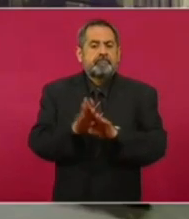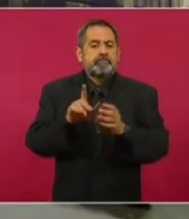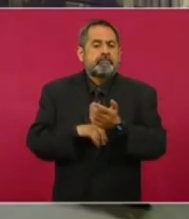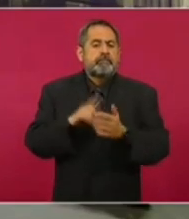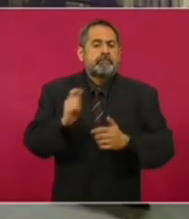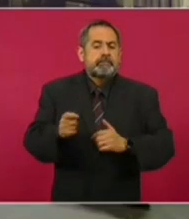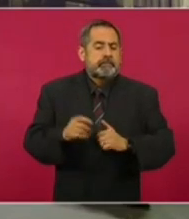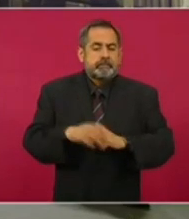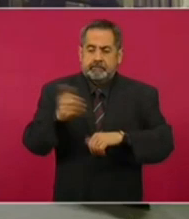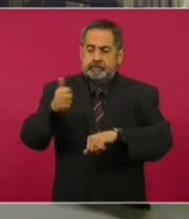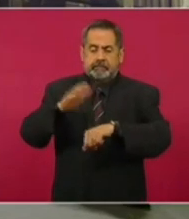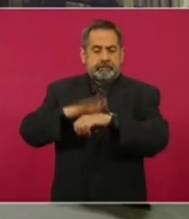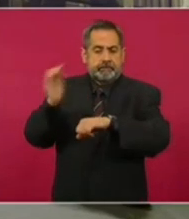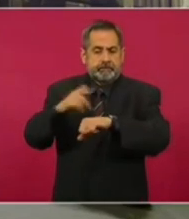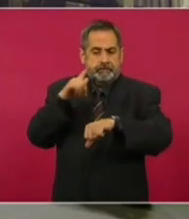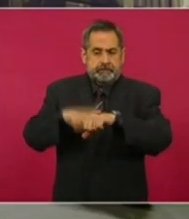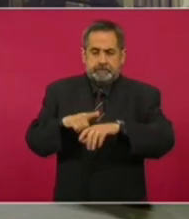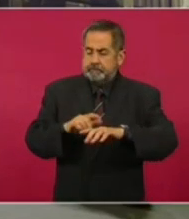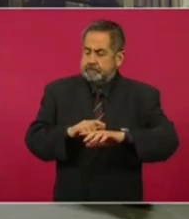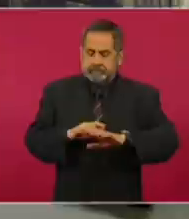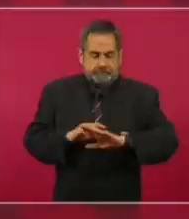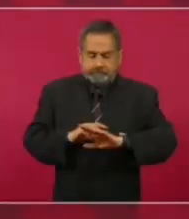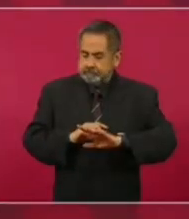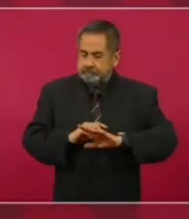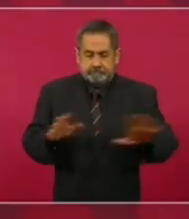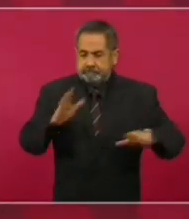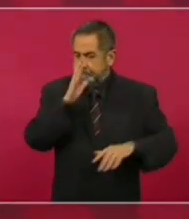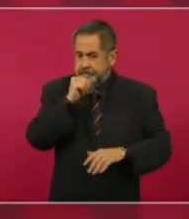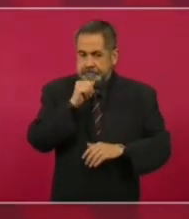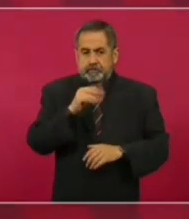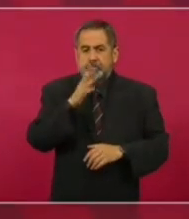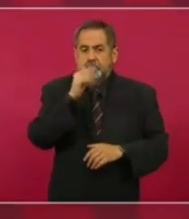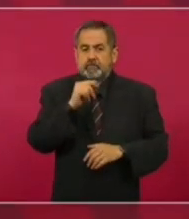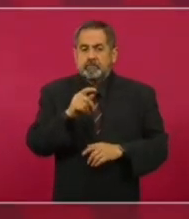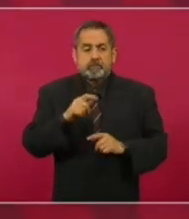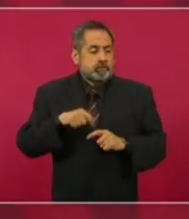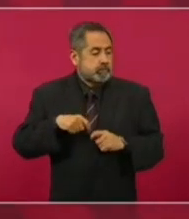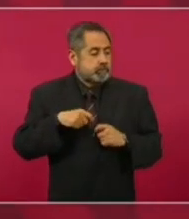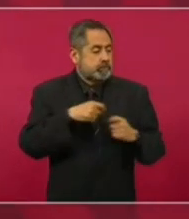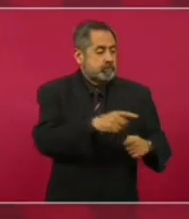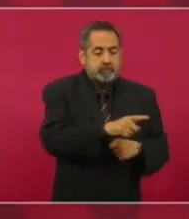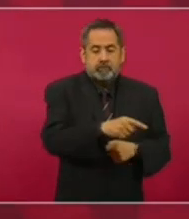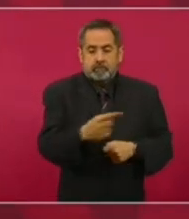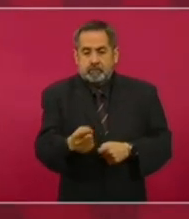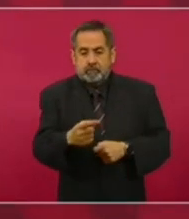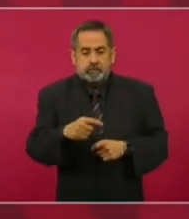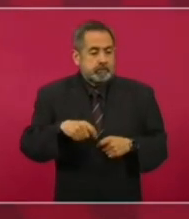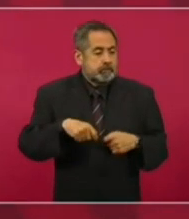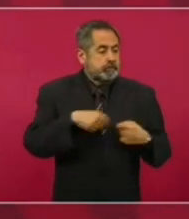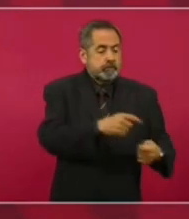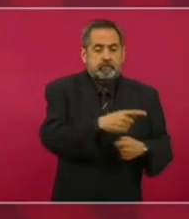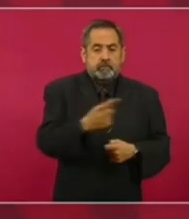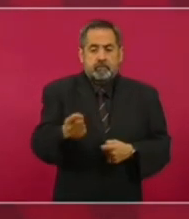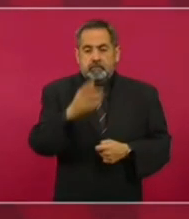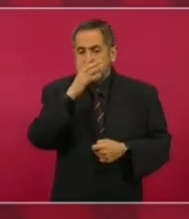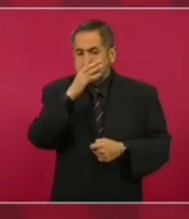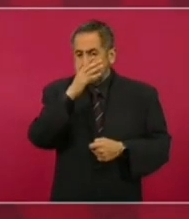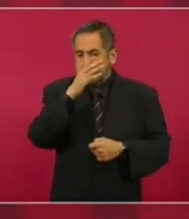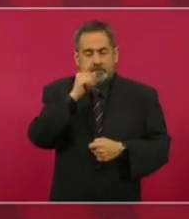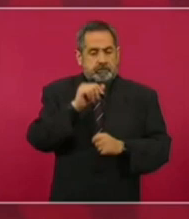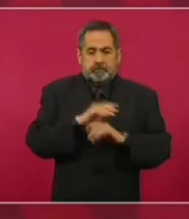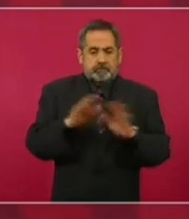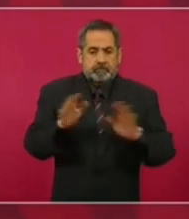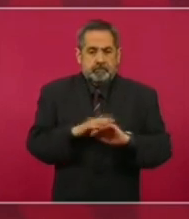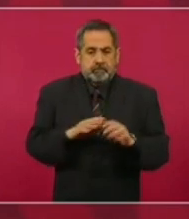federal. Por ende, no se permite la transferencia o el uso